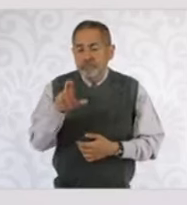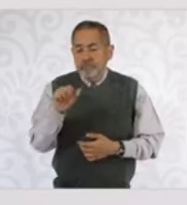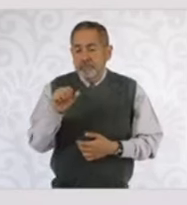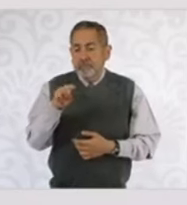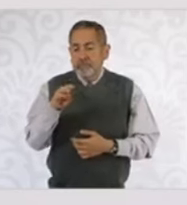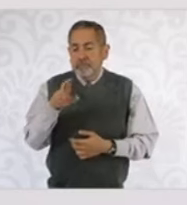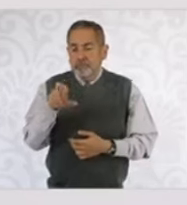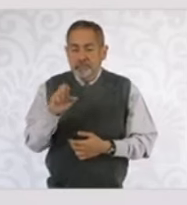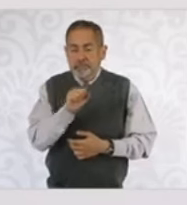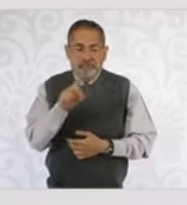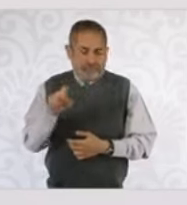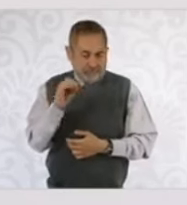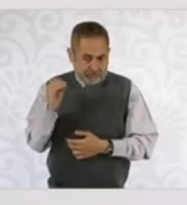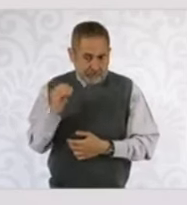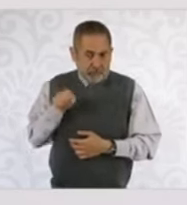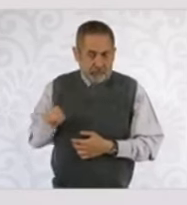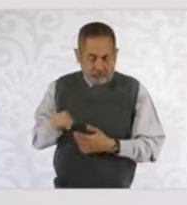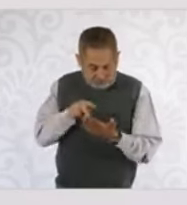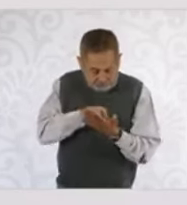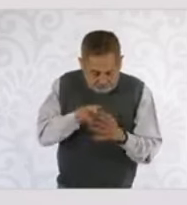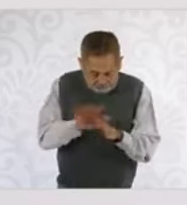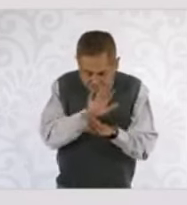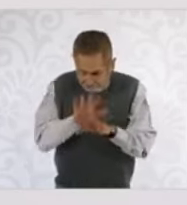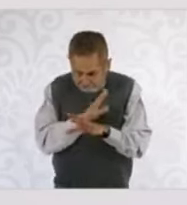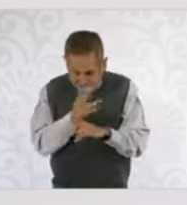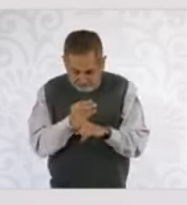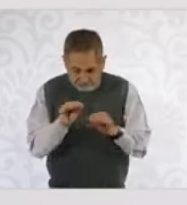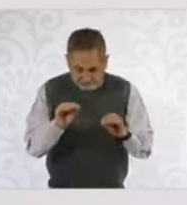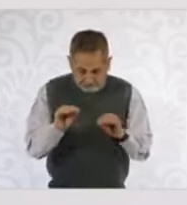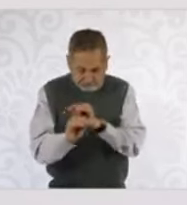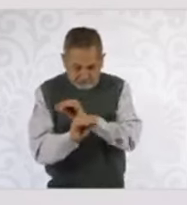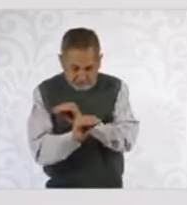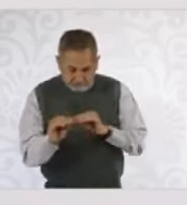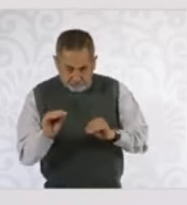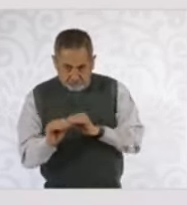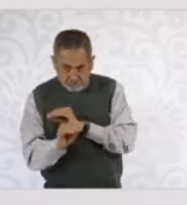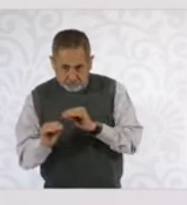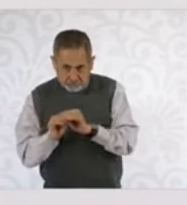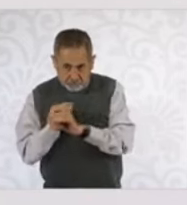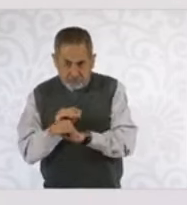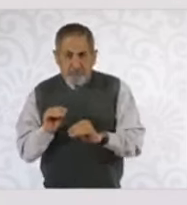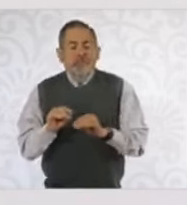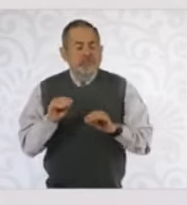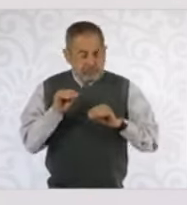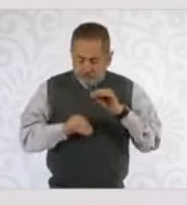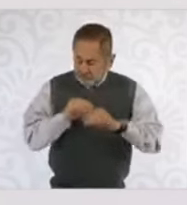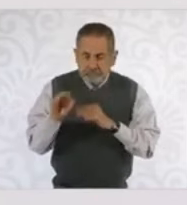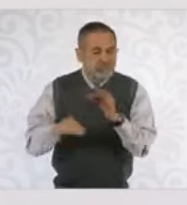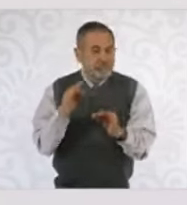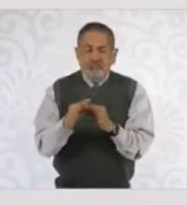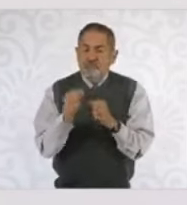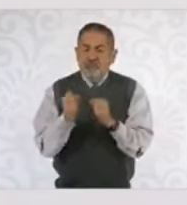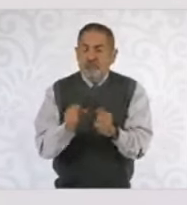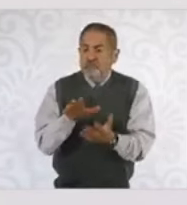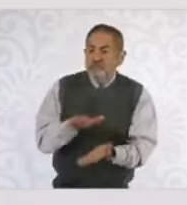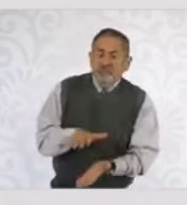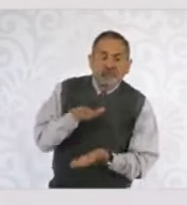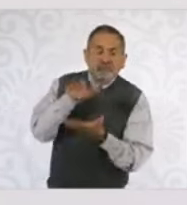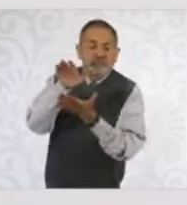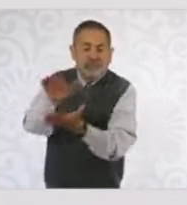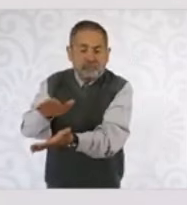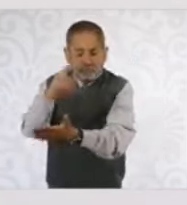cambios importantes en la manera de distribución del presupuesto, se reduce el